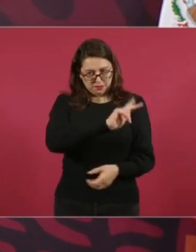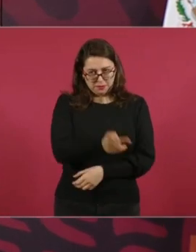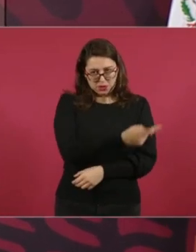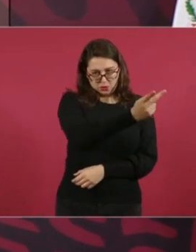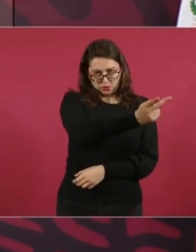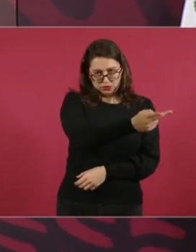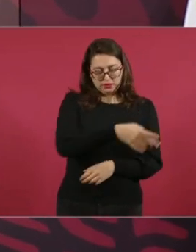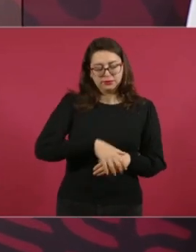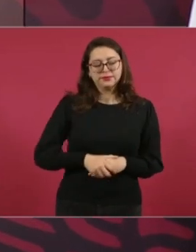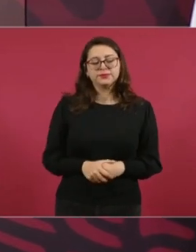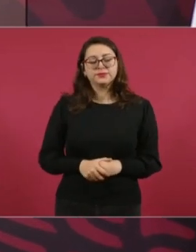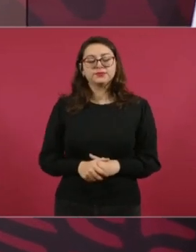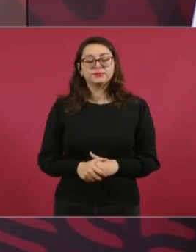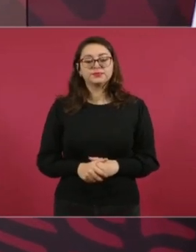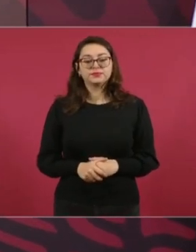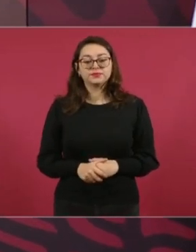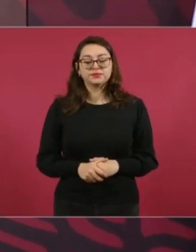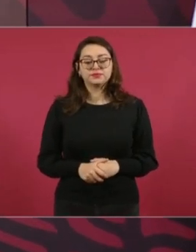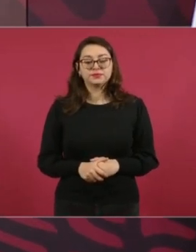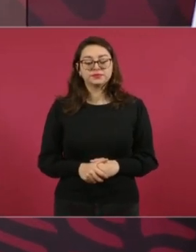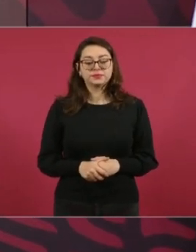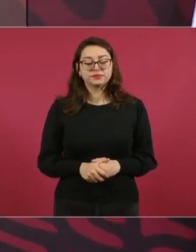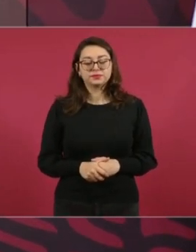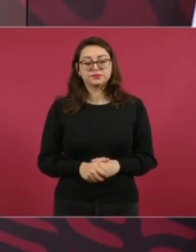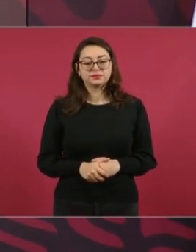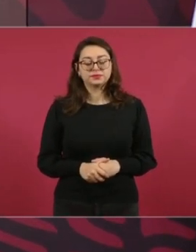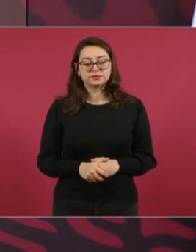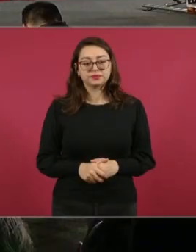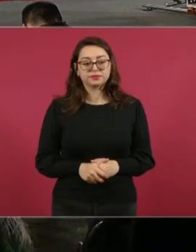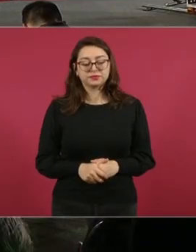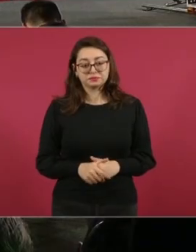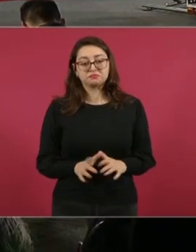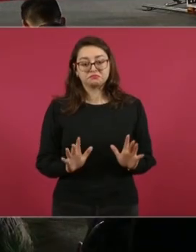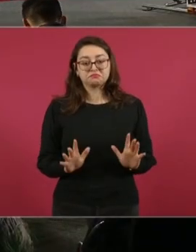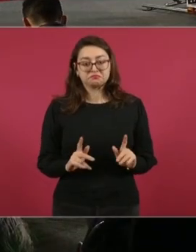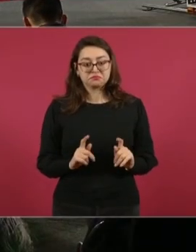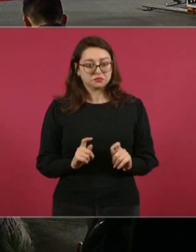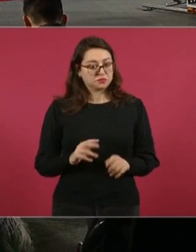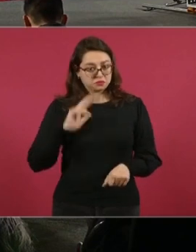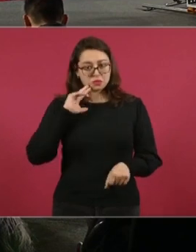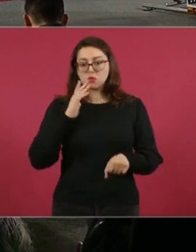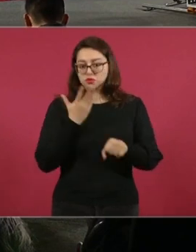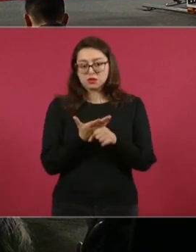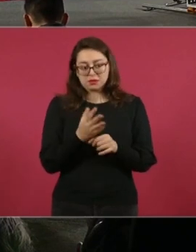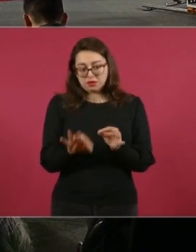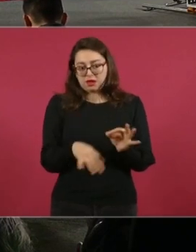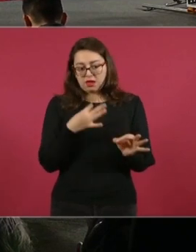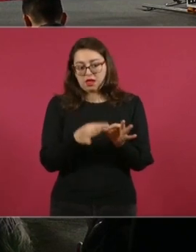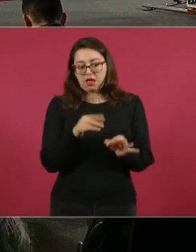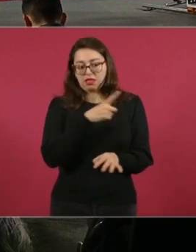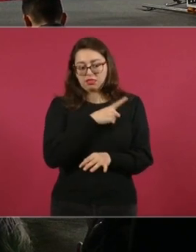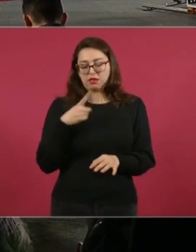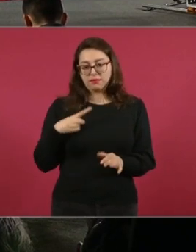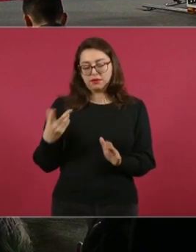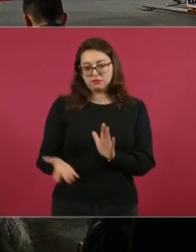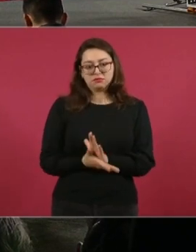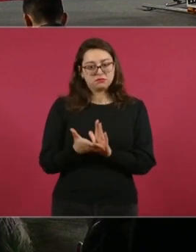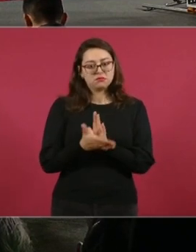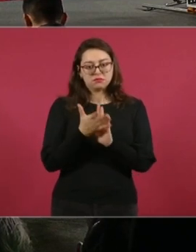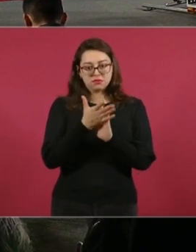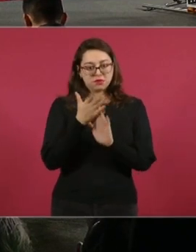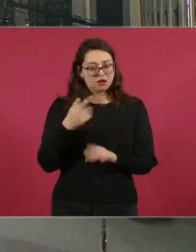la defensa se va a terminar antes de